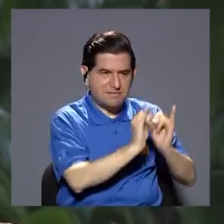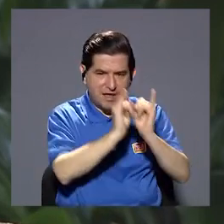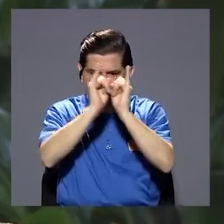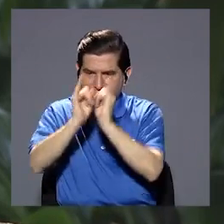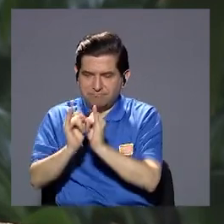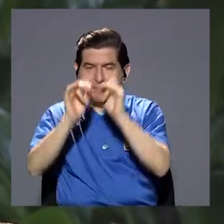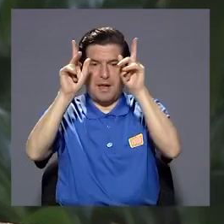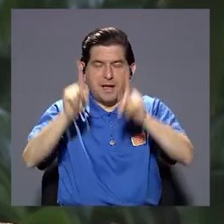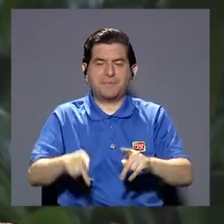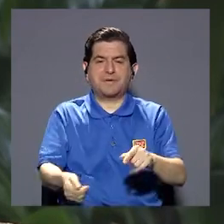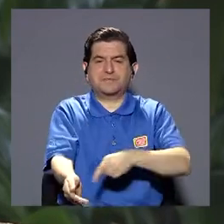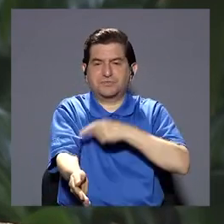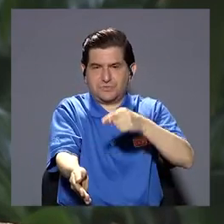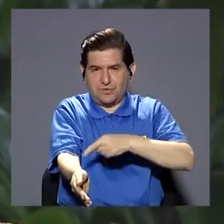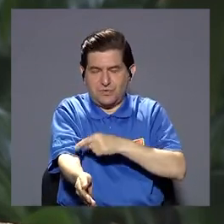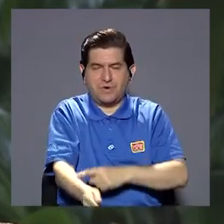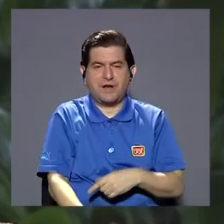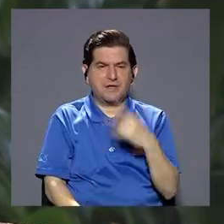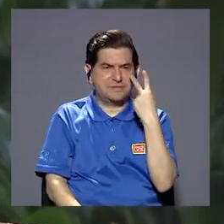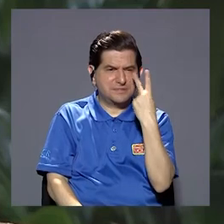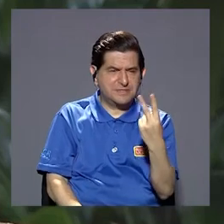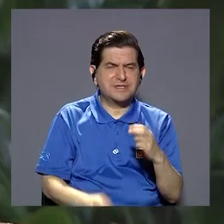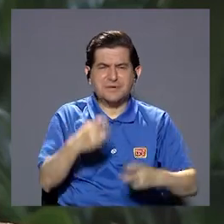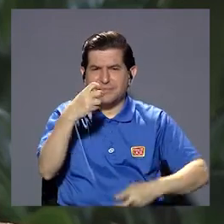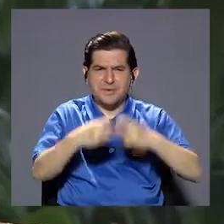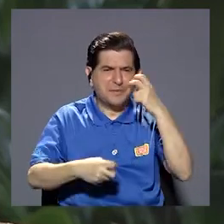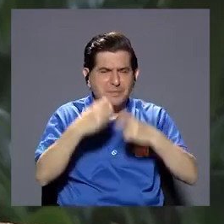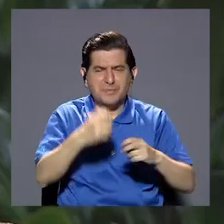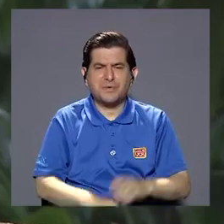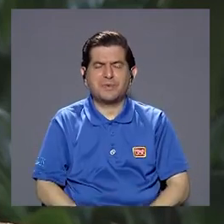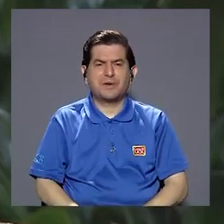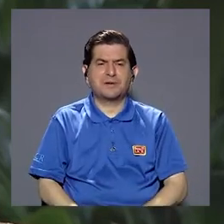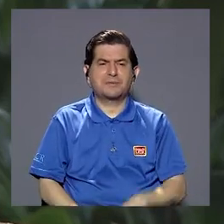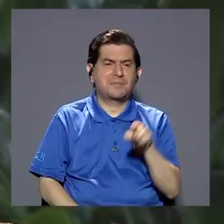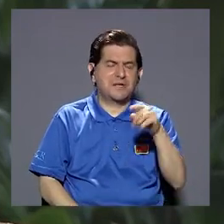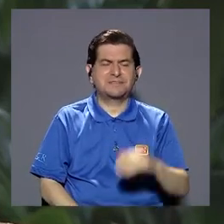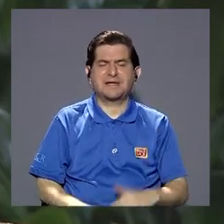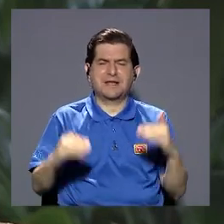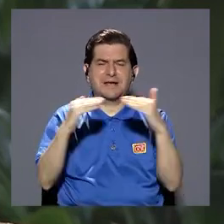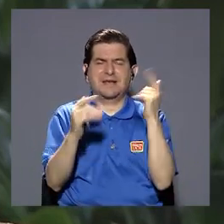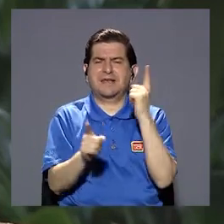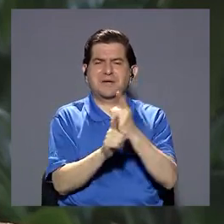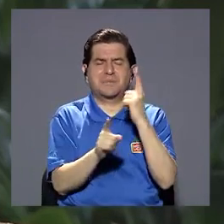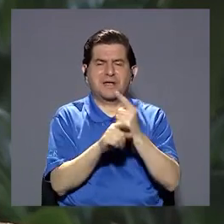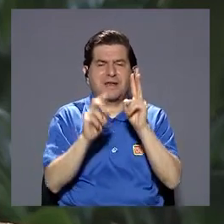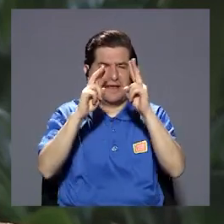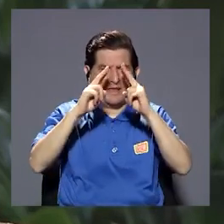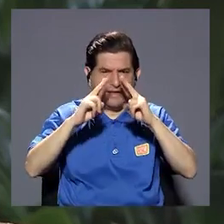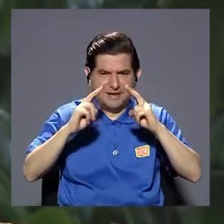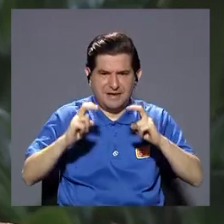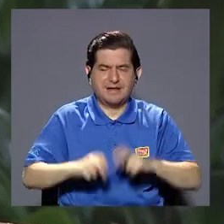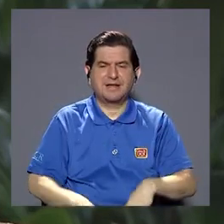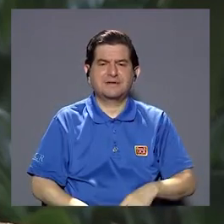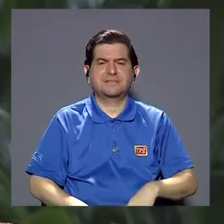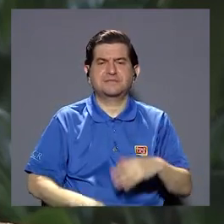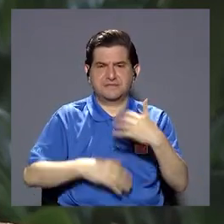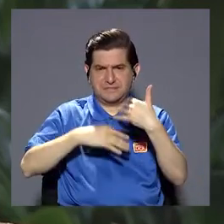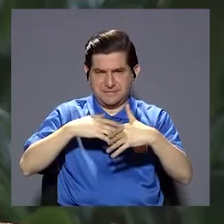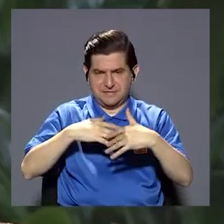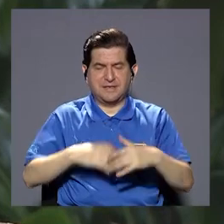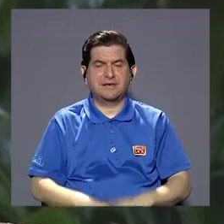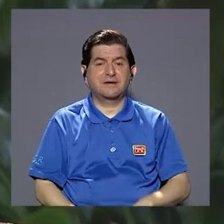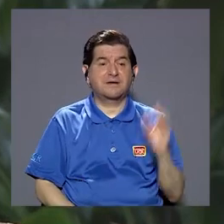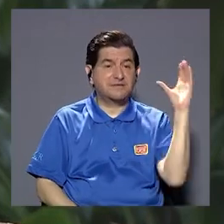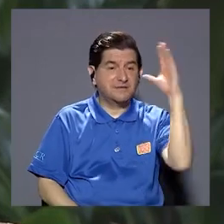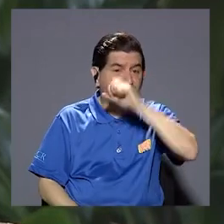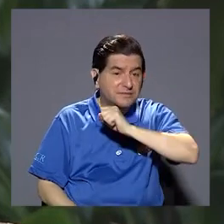y es que un especialista farmacéutico atiende individualmente a las personas diabéticas que